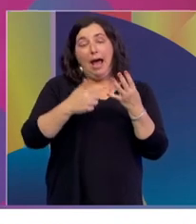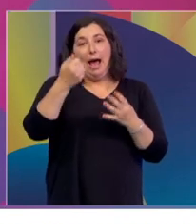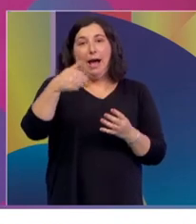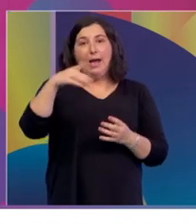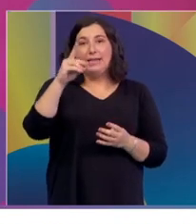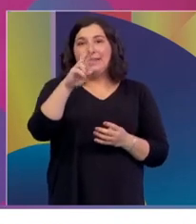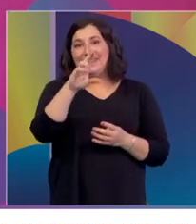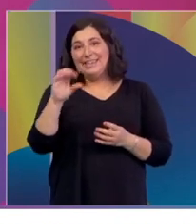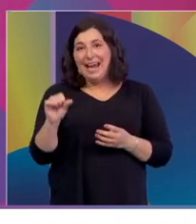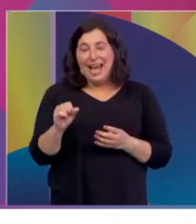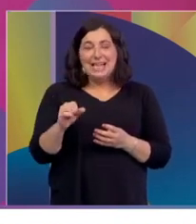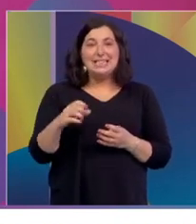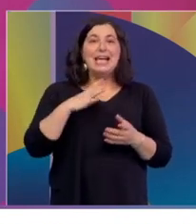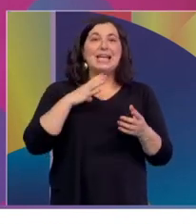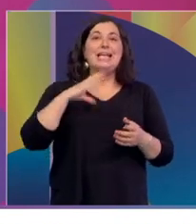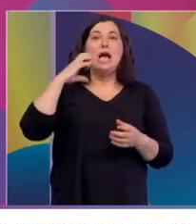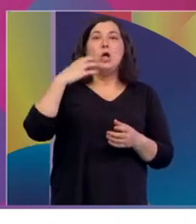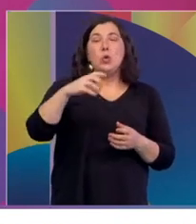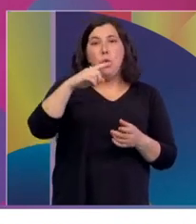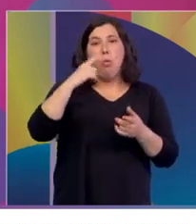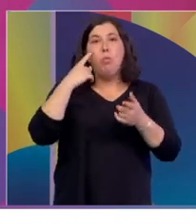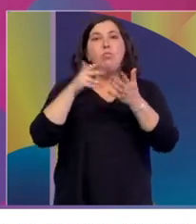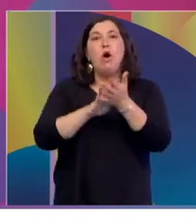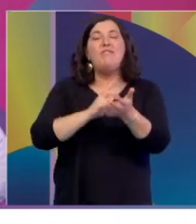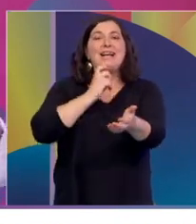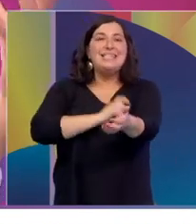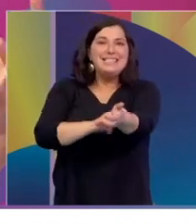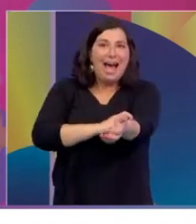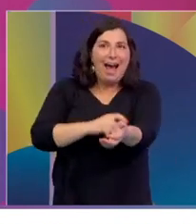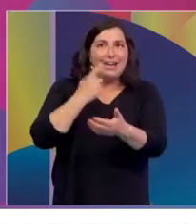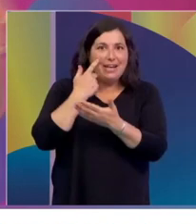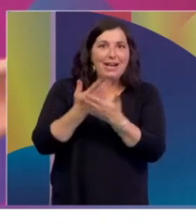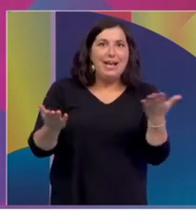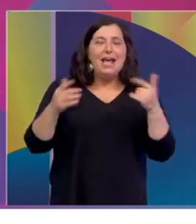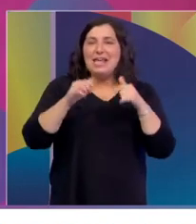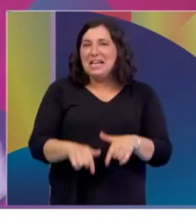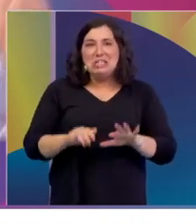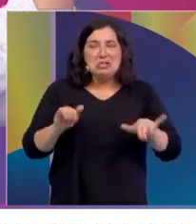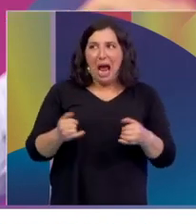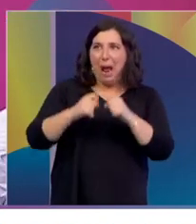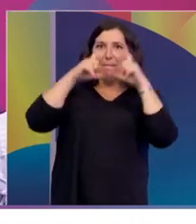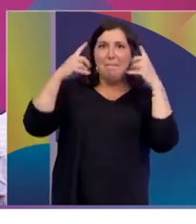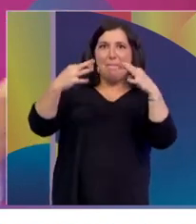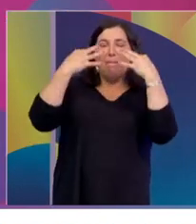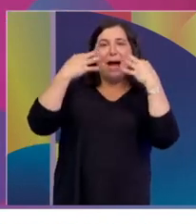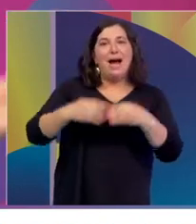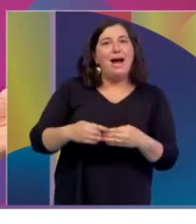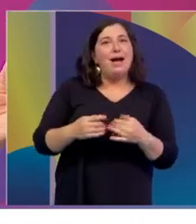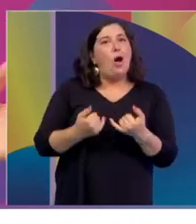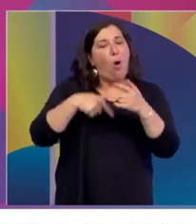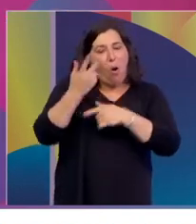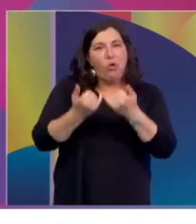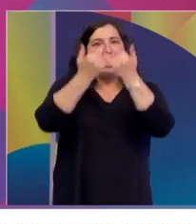tiene el Club D.A.M. de Donantes de Sangre, lo que nos decía, que lo bueno, que le dio tanta visibilidad que ya no tenían previsto y van a hacer otra jornada a fin de año que no estaba